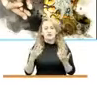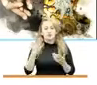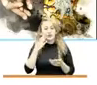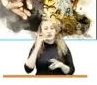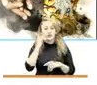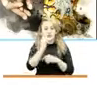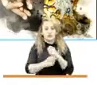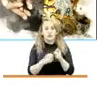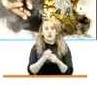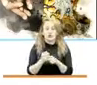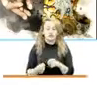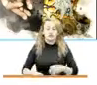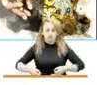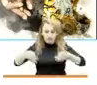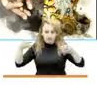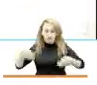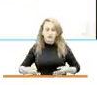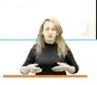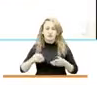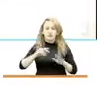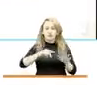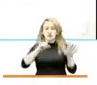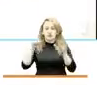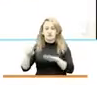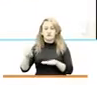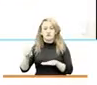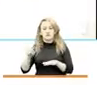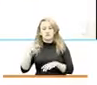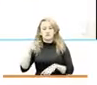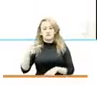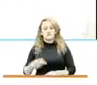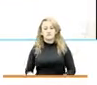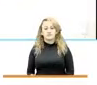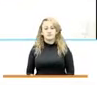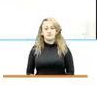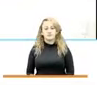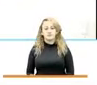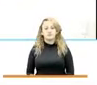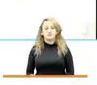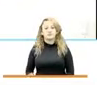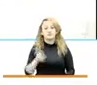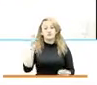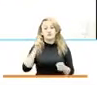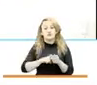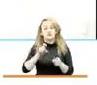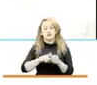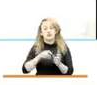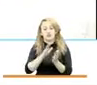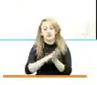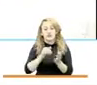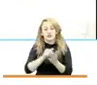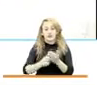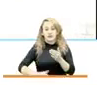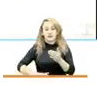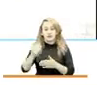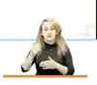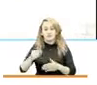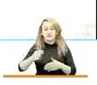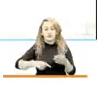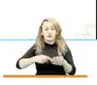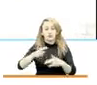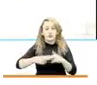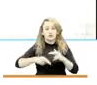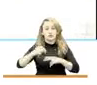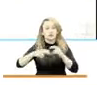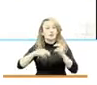entrante durante el segundo semestre. Se realizó la suscripción del acta de inicio de construcción el 15